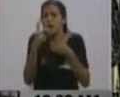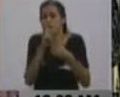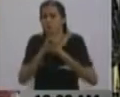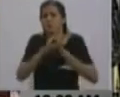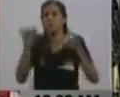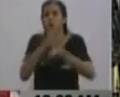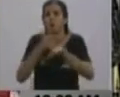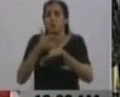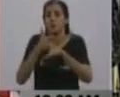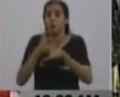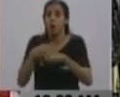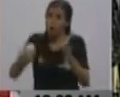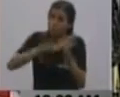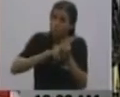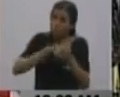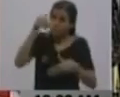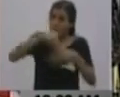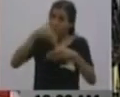¿Qué van a hacer? referéndum?